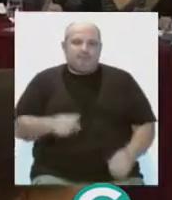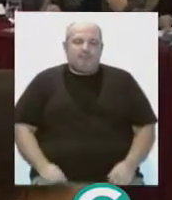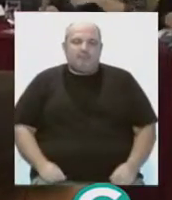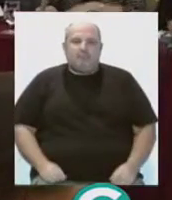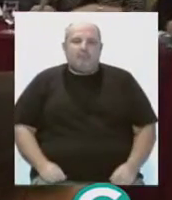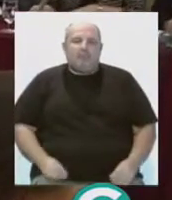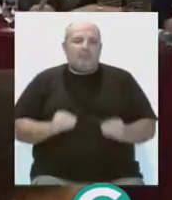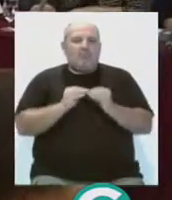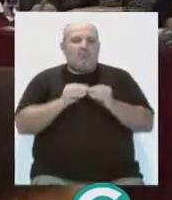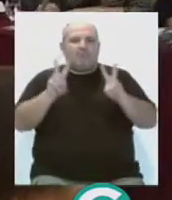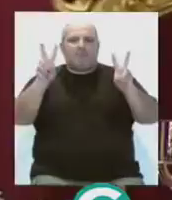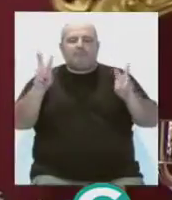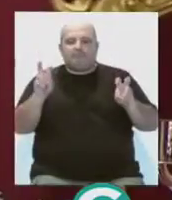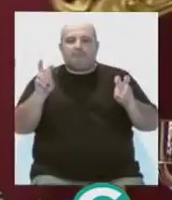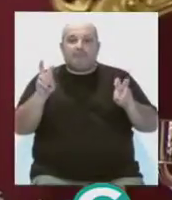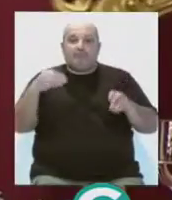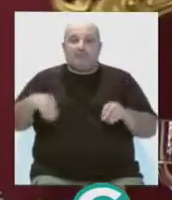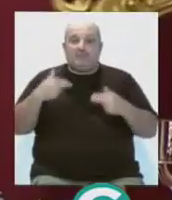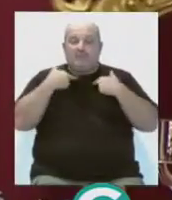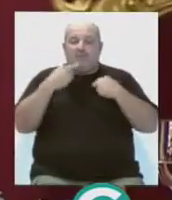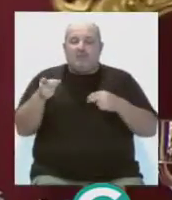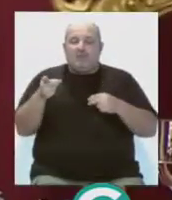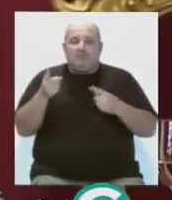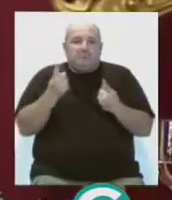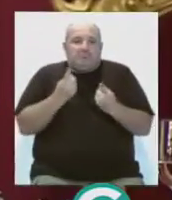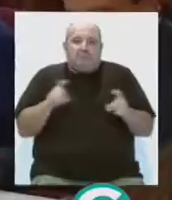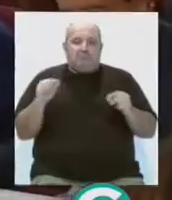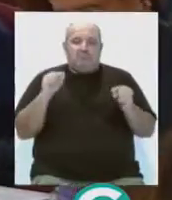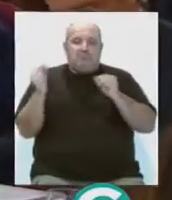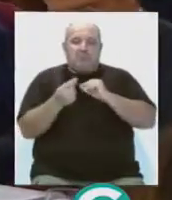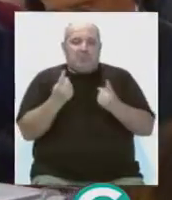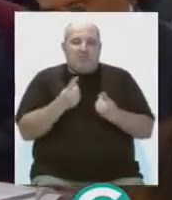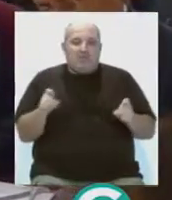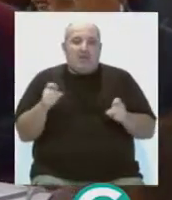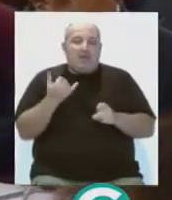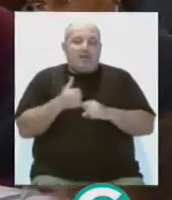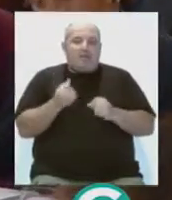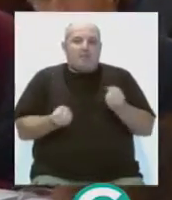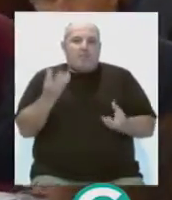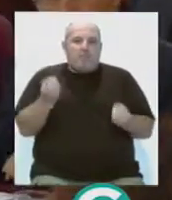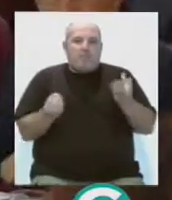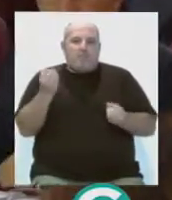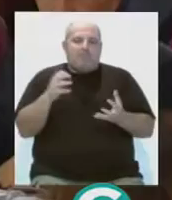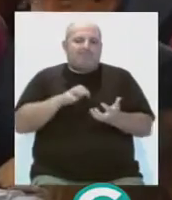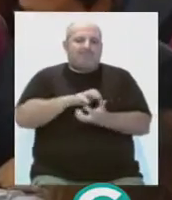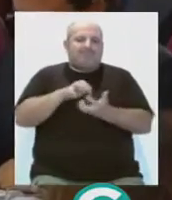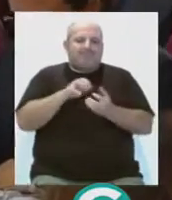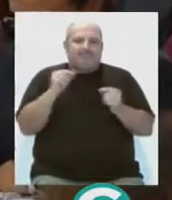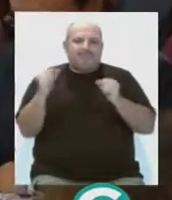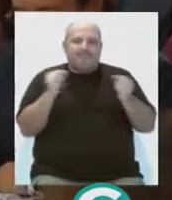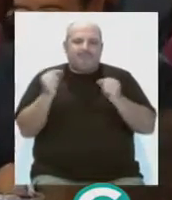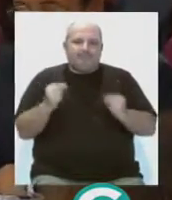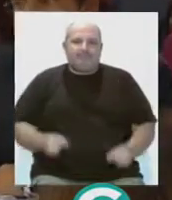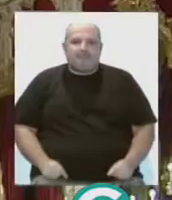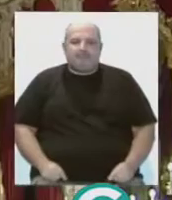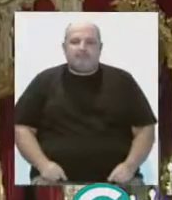una fórmula por la que, según Irene García, no era necesario el debate en el Pleno, lo que ha suscitado una cierta polémica de otros grupos de